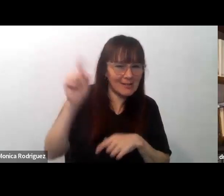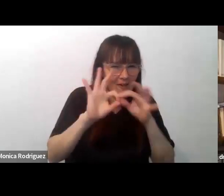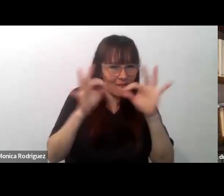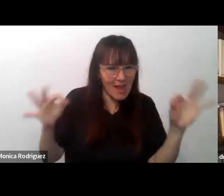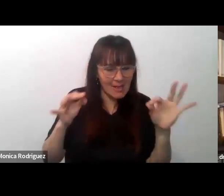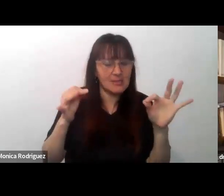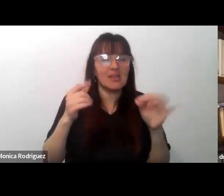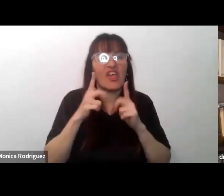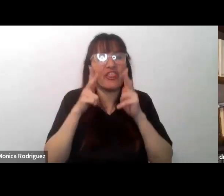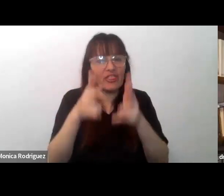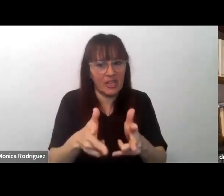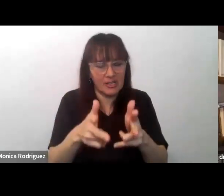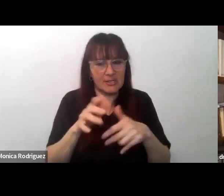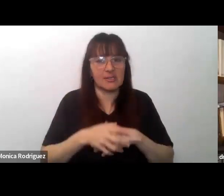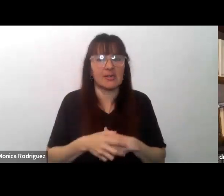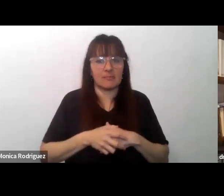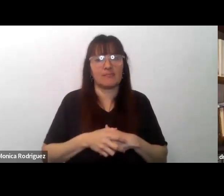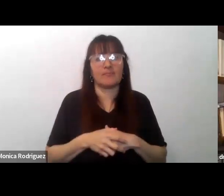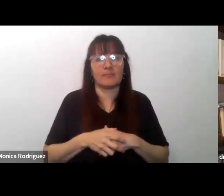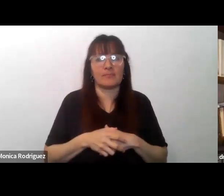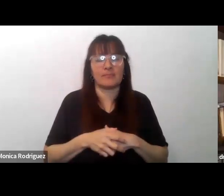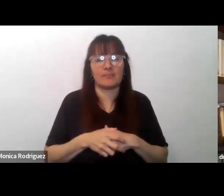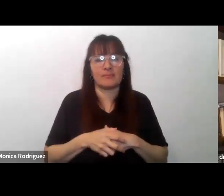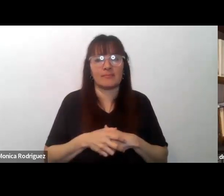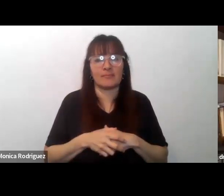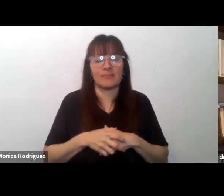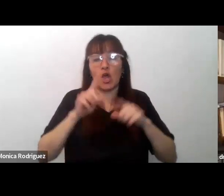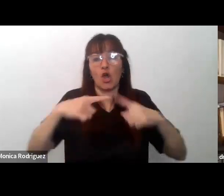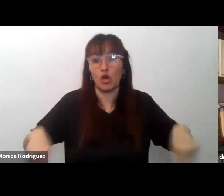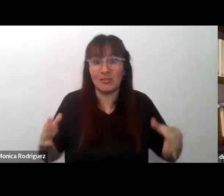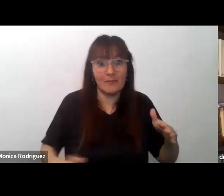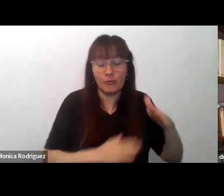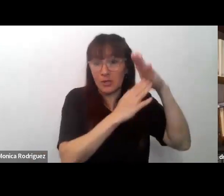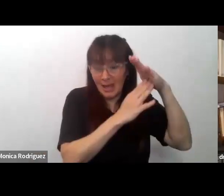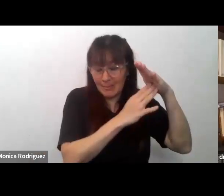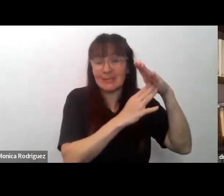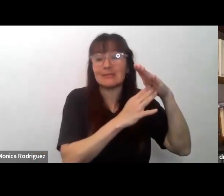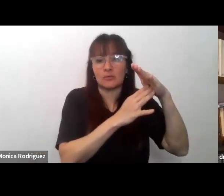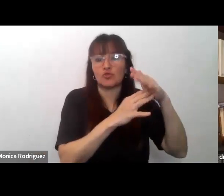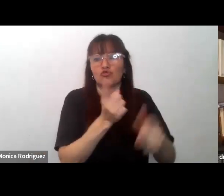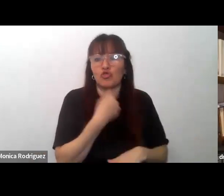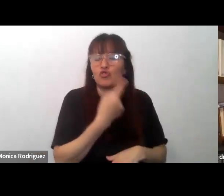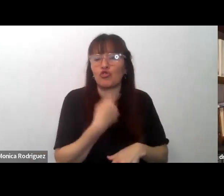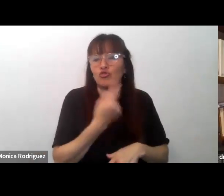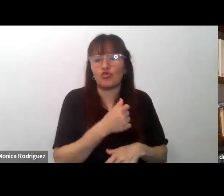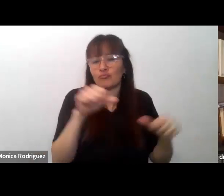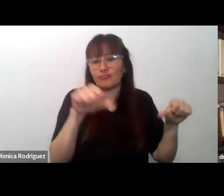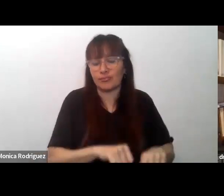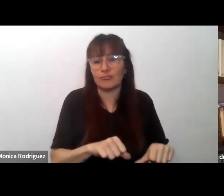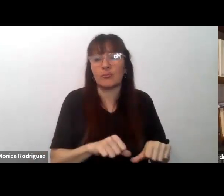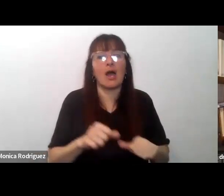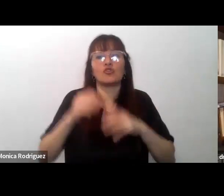que dice a fuerza de sacrificar lo esencial por la urgencia terminamos olvidando la